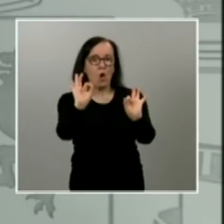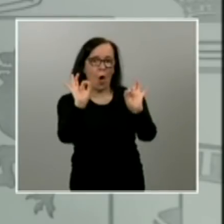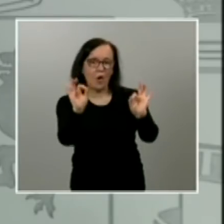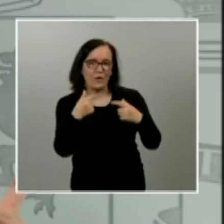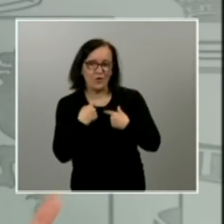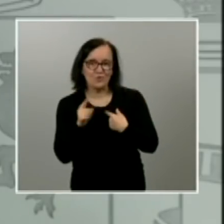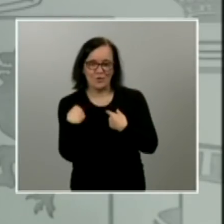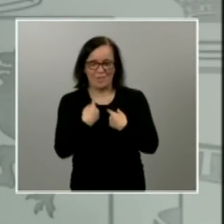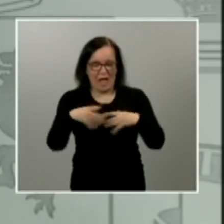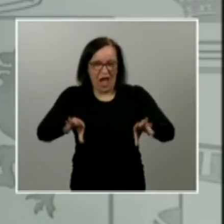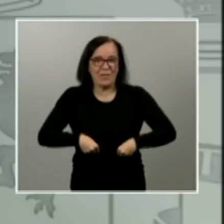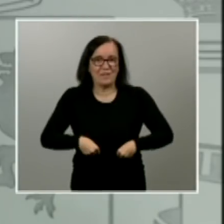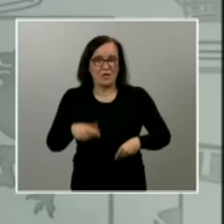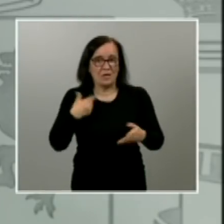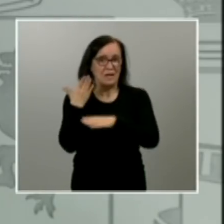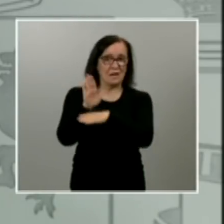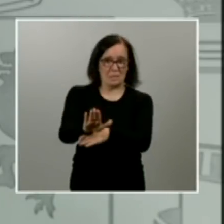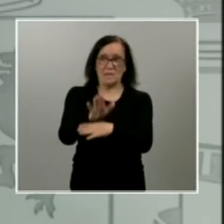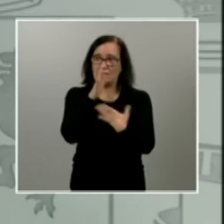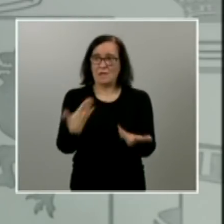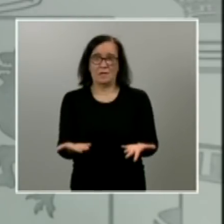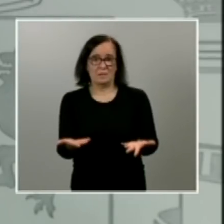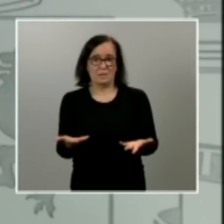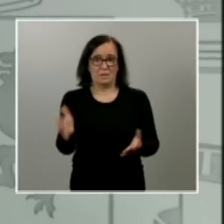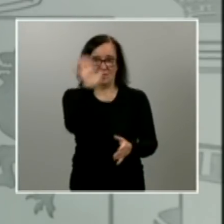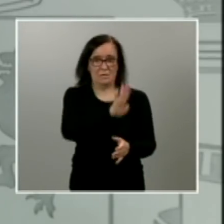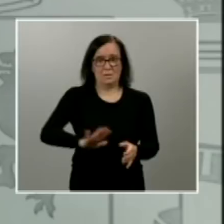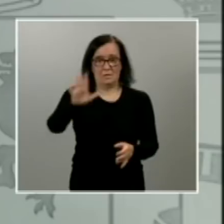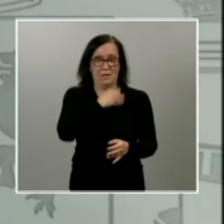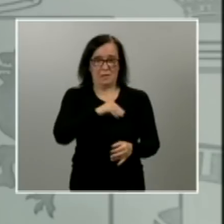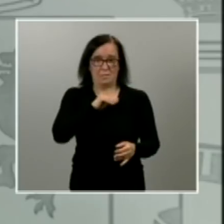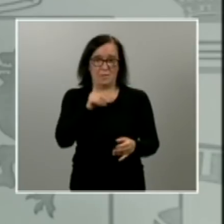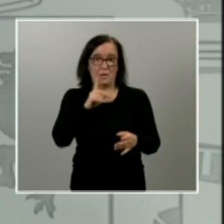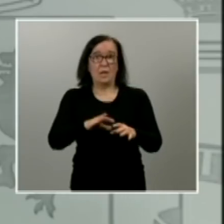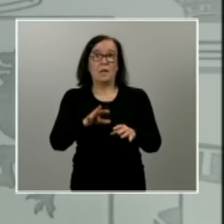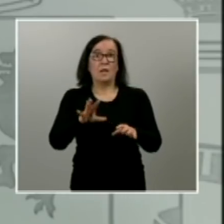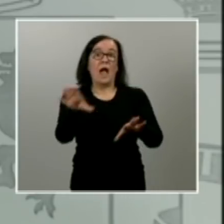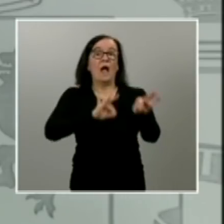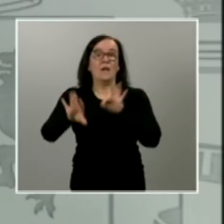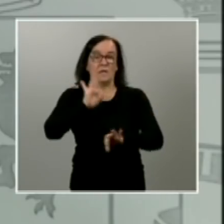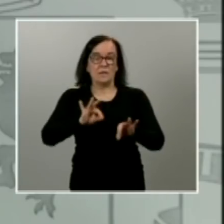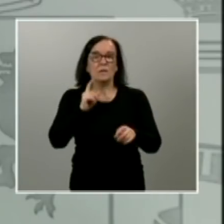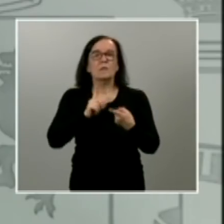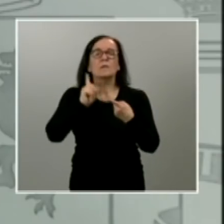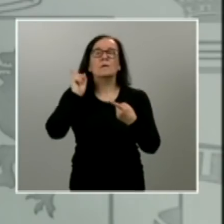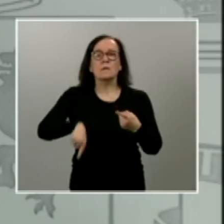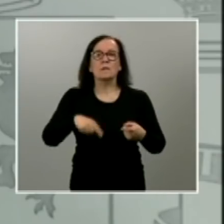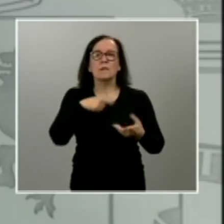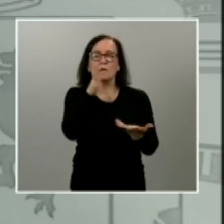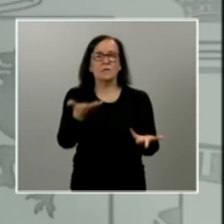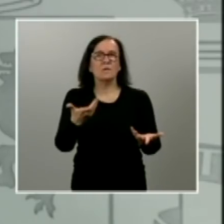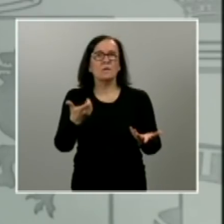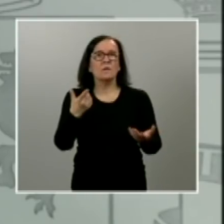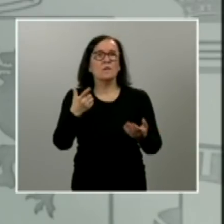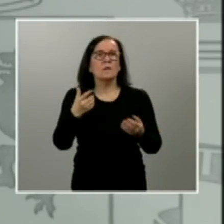porque soy quien representa ahora mismo a la nación en su conjunto en cuanto a la toma de decisiones sino que lo haré en el ánimo constructivo